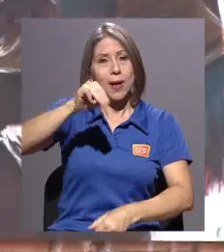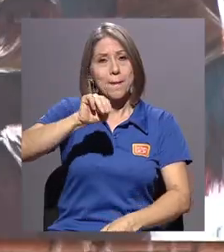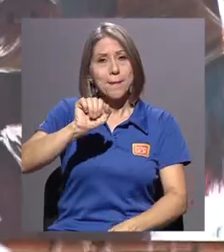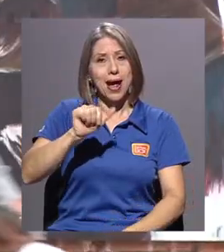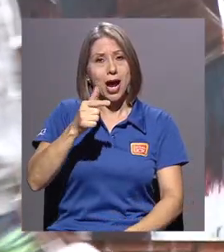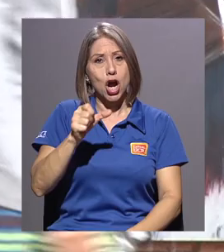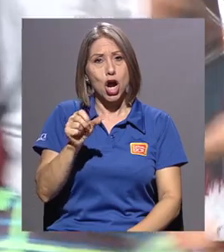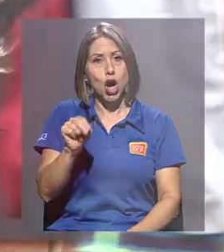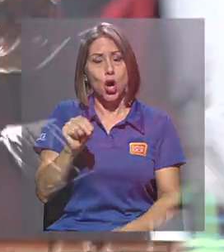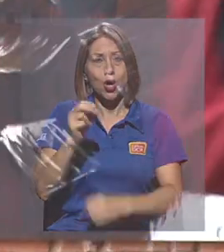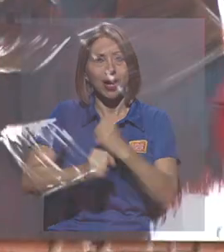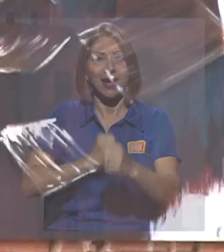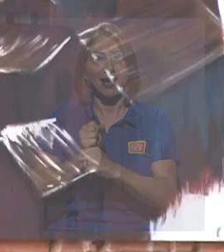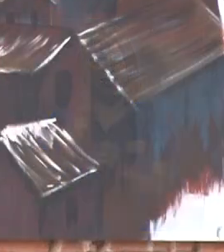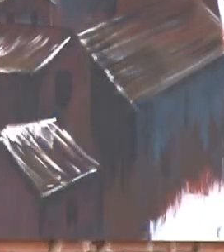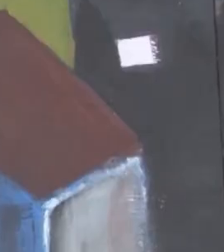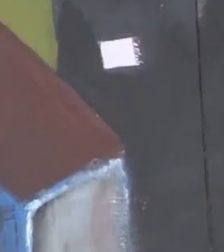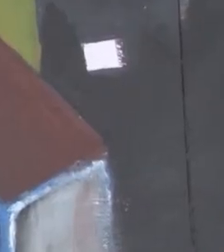en el año 2008.